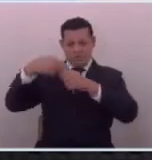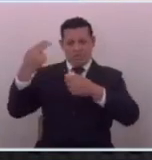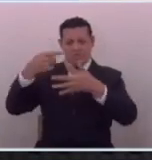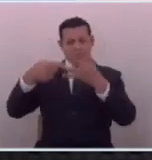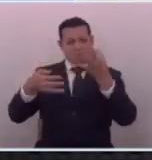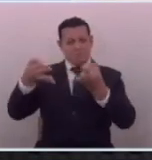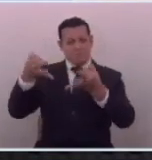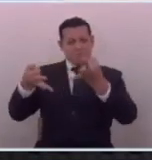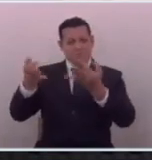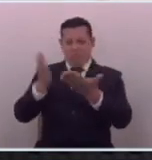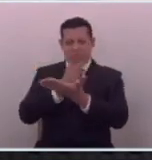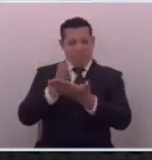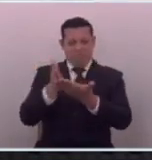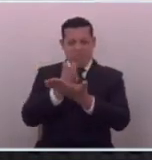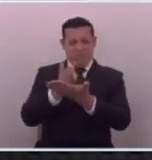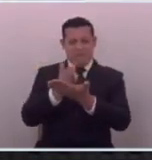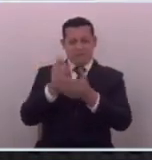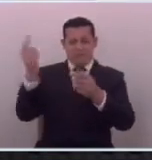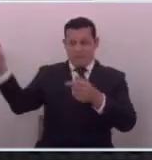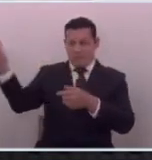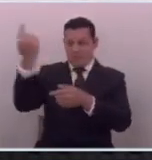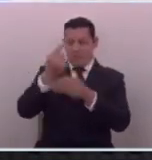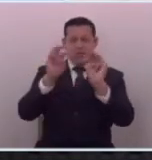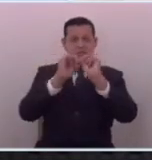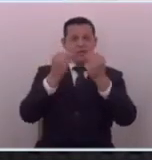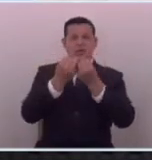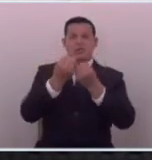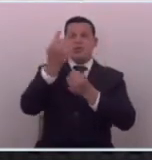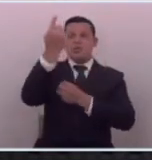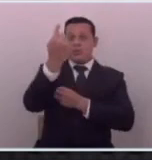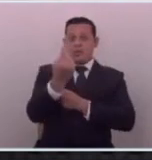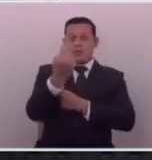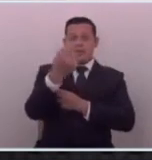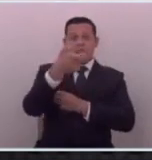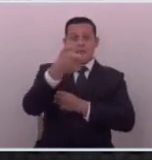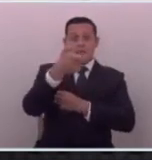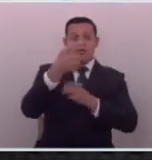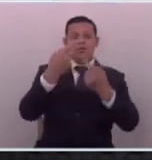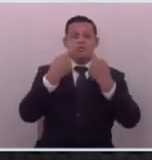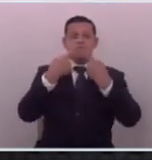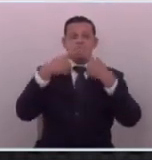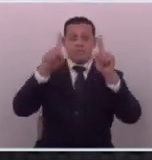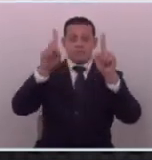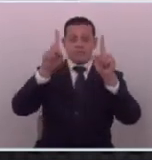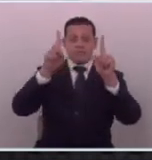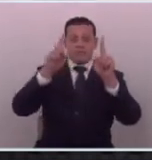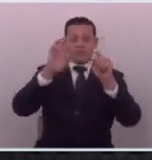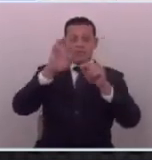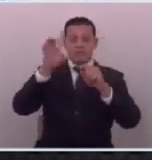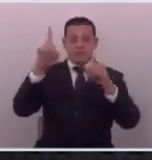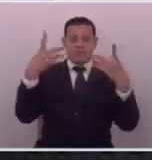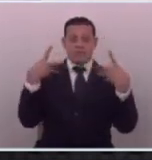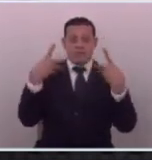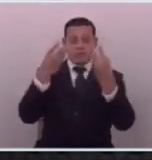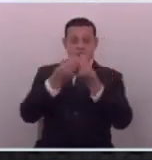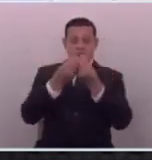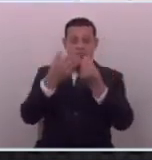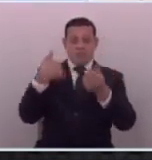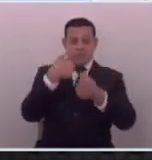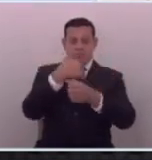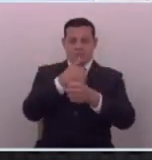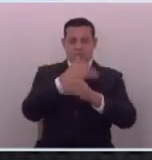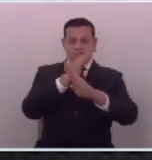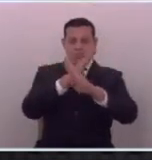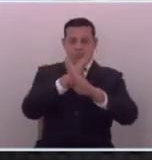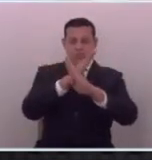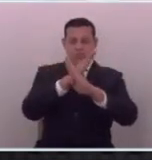pasar porque si viene un pandillero dice voy a matar a alguien ya me imagino las denuncias en las redes sociales está guiando al ministro de seguridad está guiando al ministro